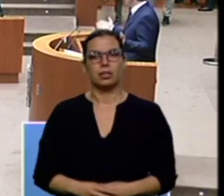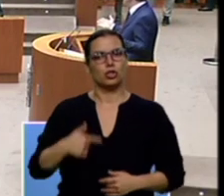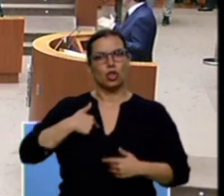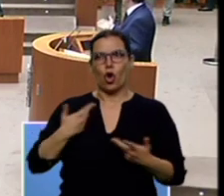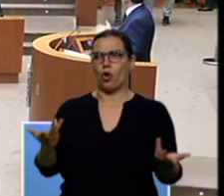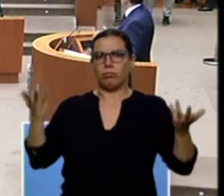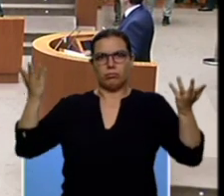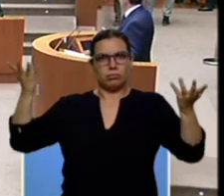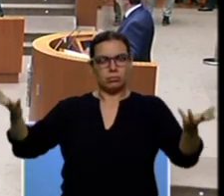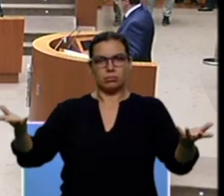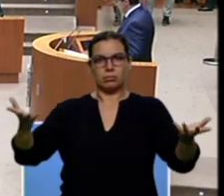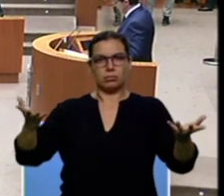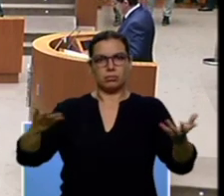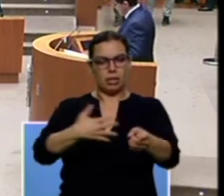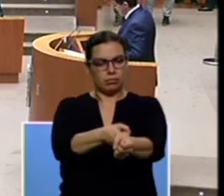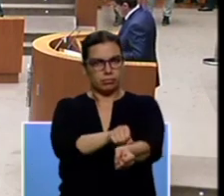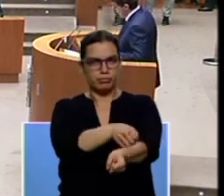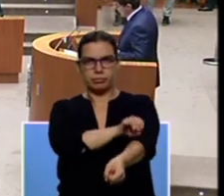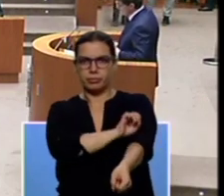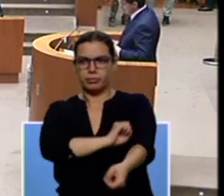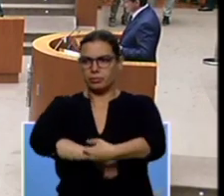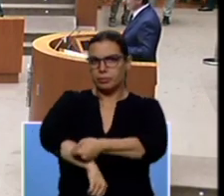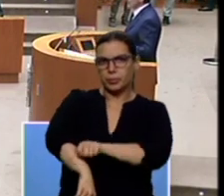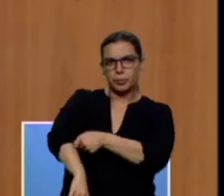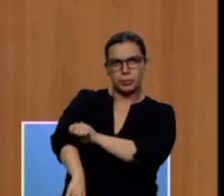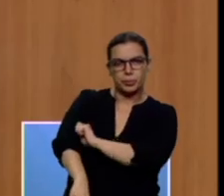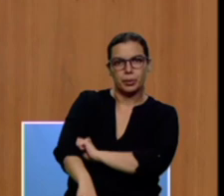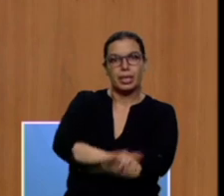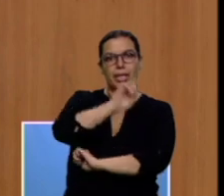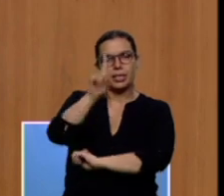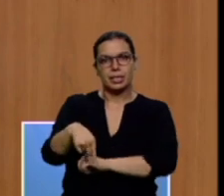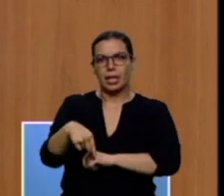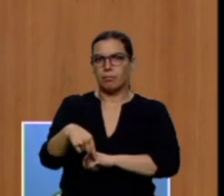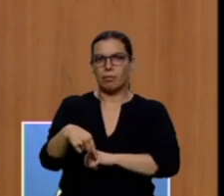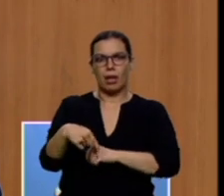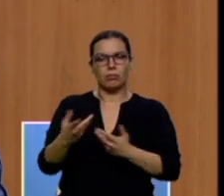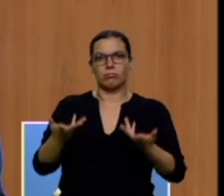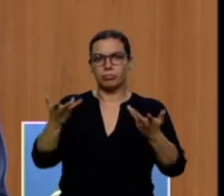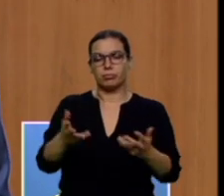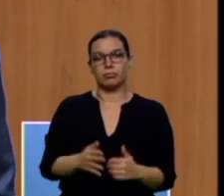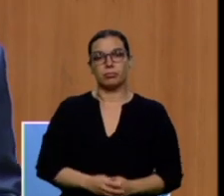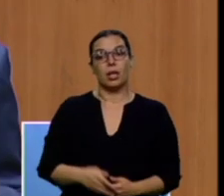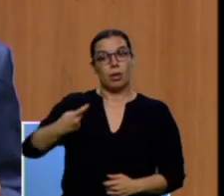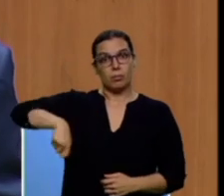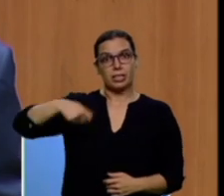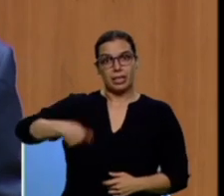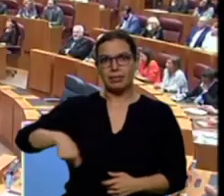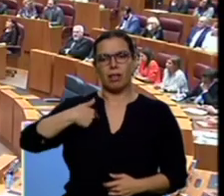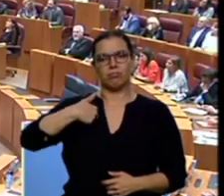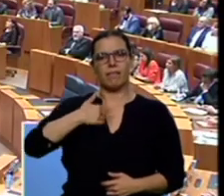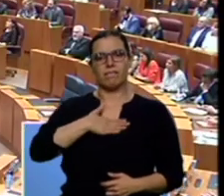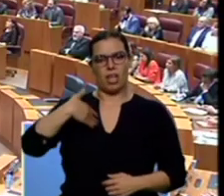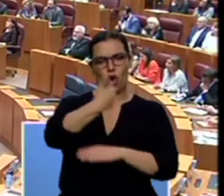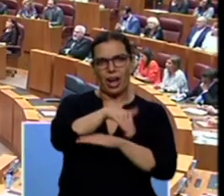con la camisa remangada y también con las manos tendidas un presidente que esté en la calle, con la gente,